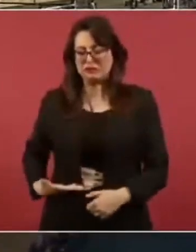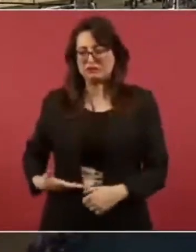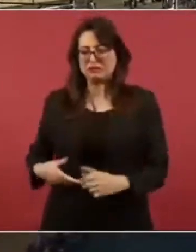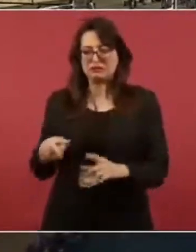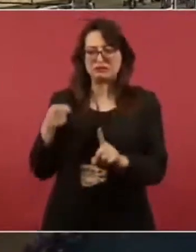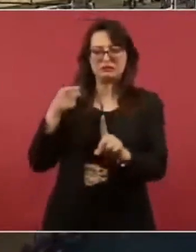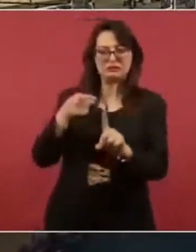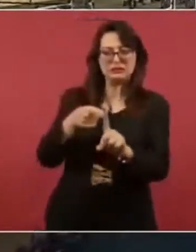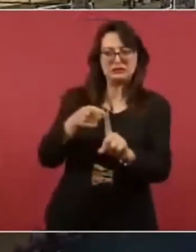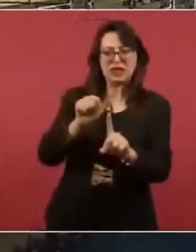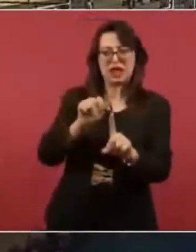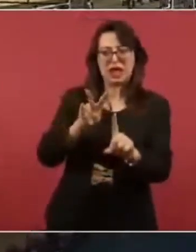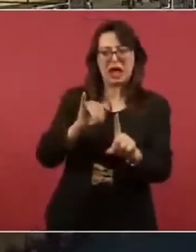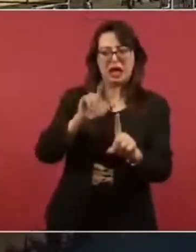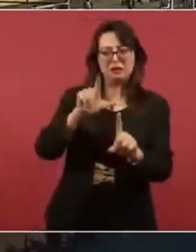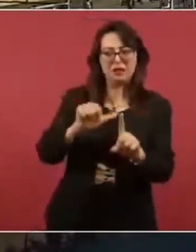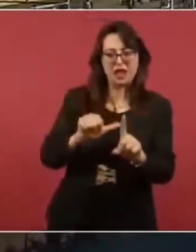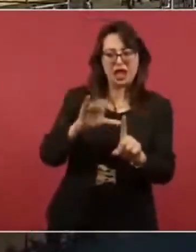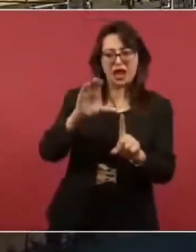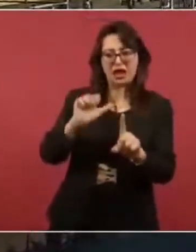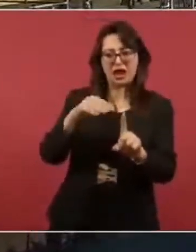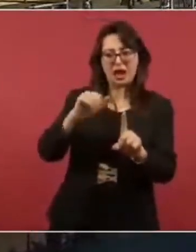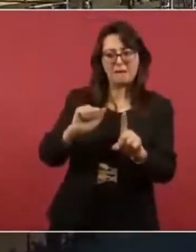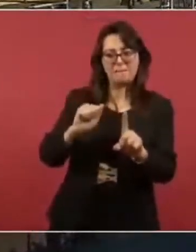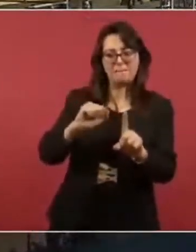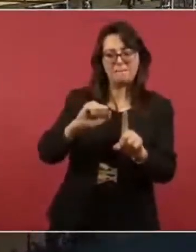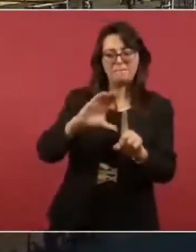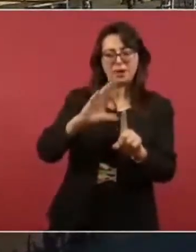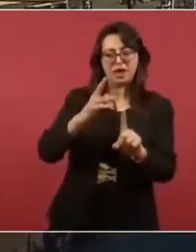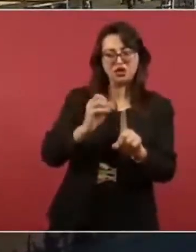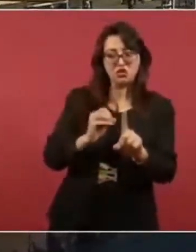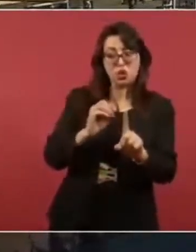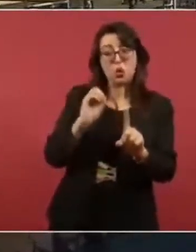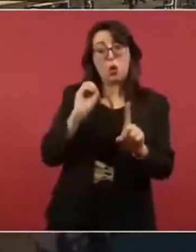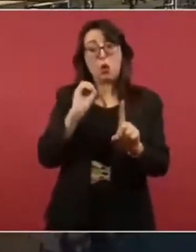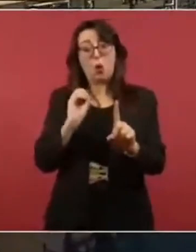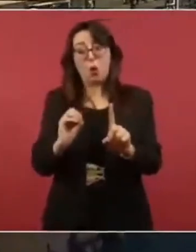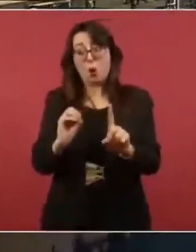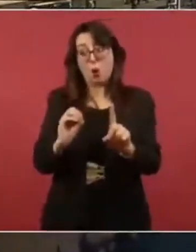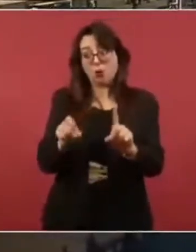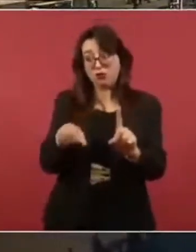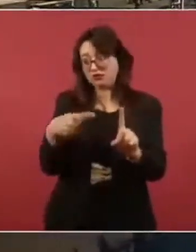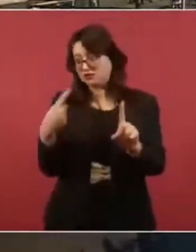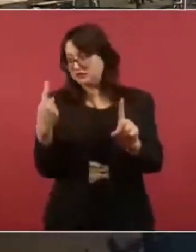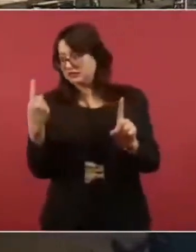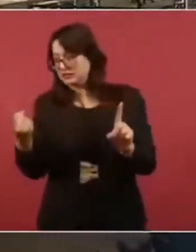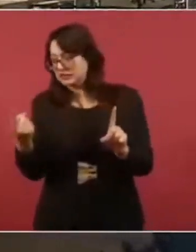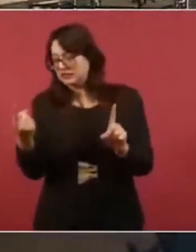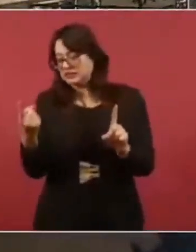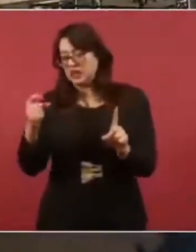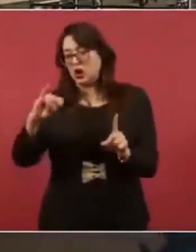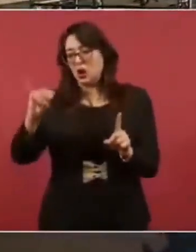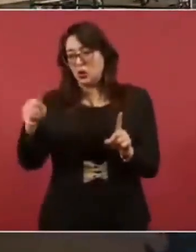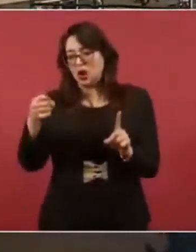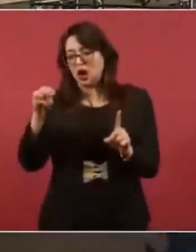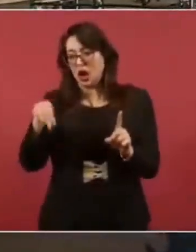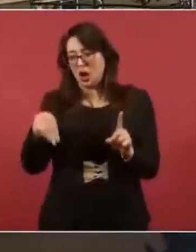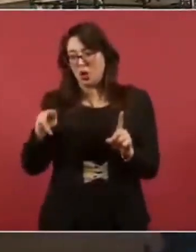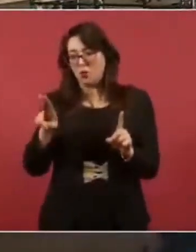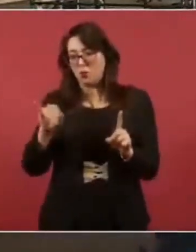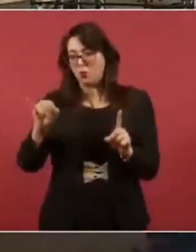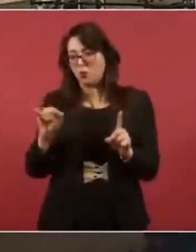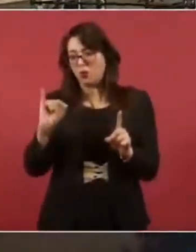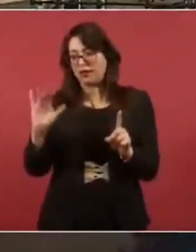la del general Francisco J. Mújica, con quien tenía más afinidad